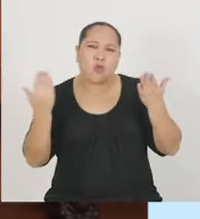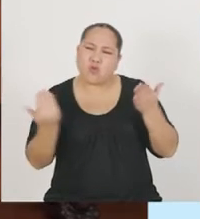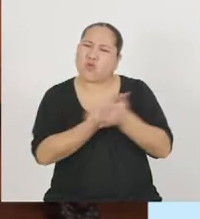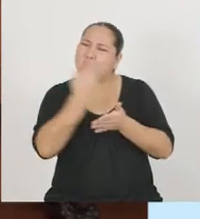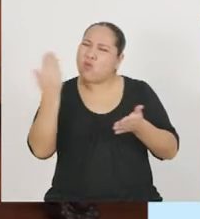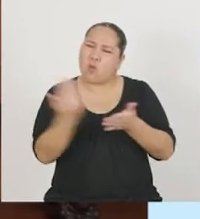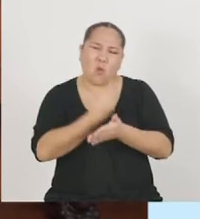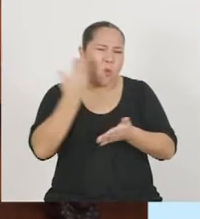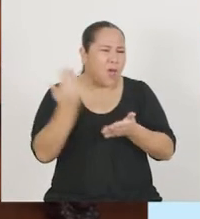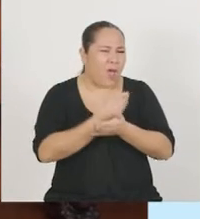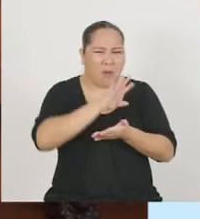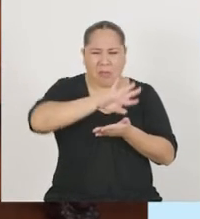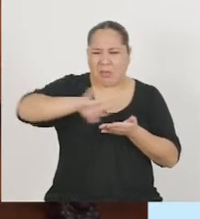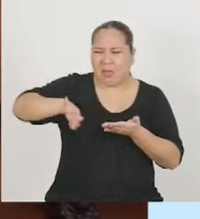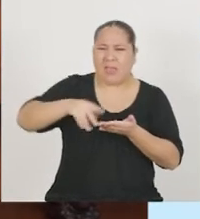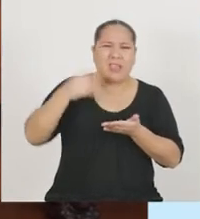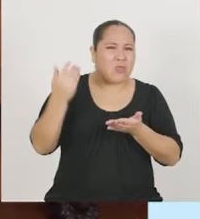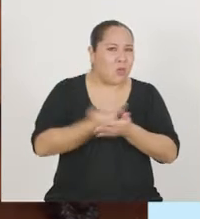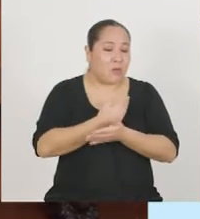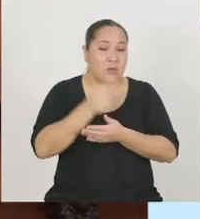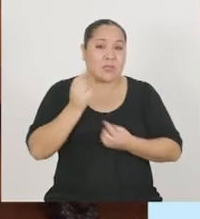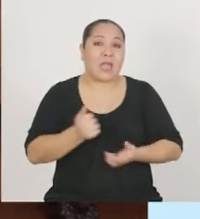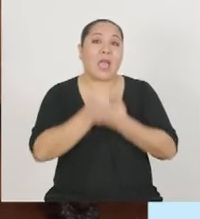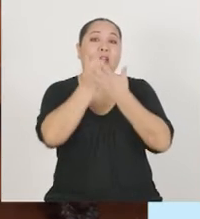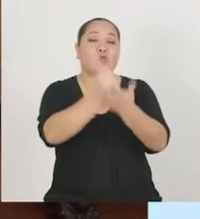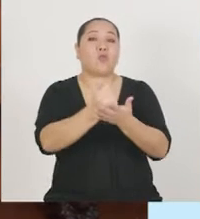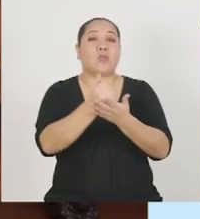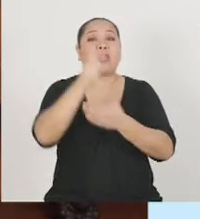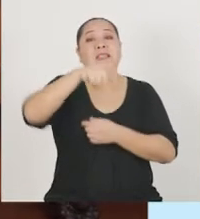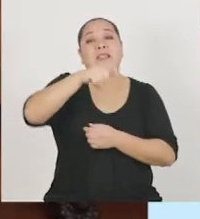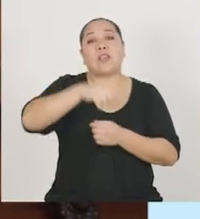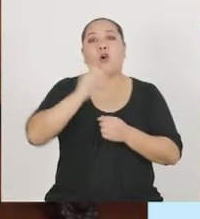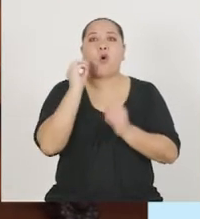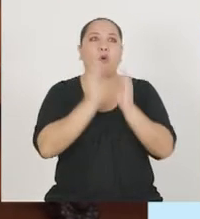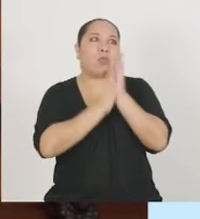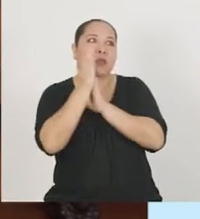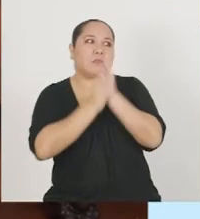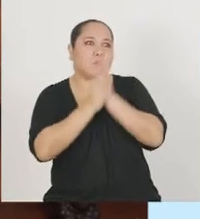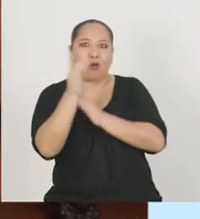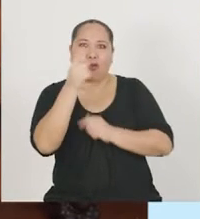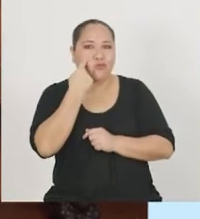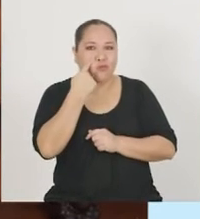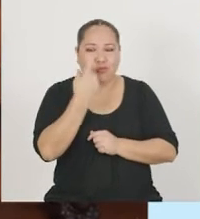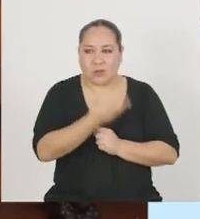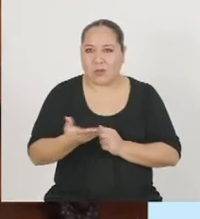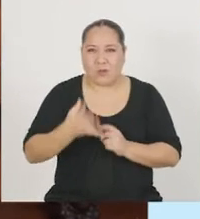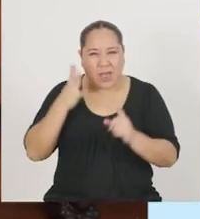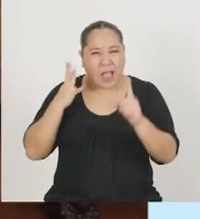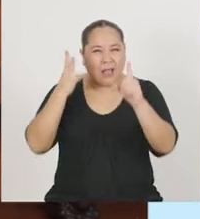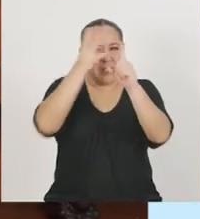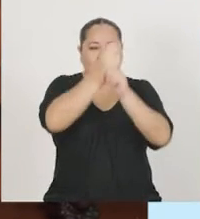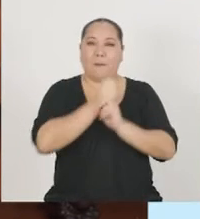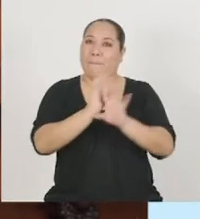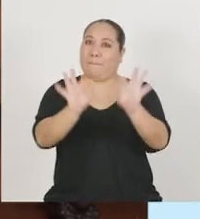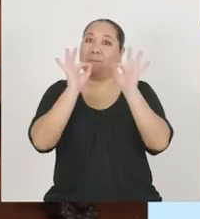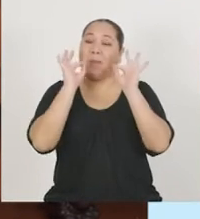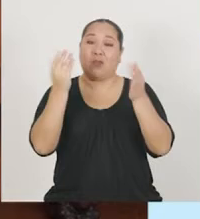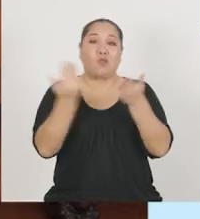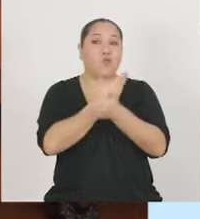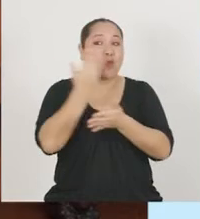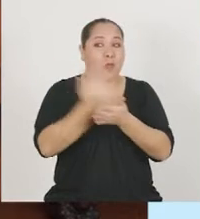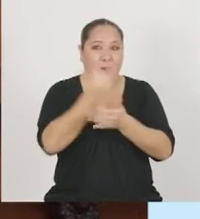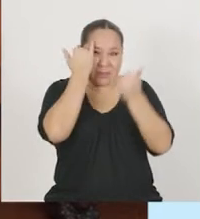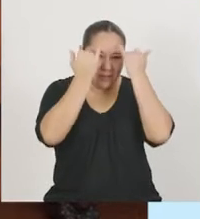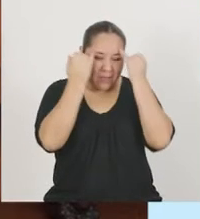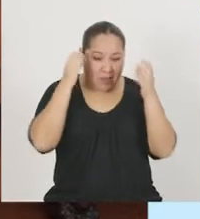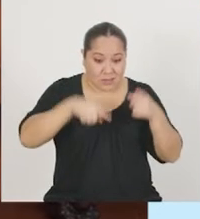que satisfagan necesidades o deseos desconocidos. Para lograr el éxito en la innovación de productos, no